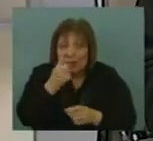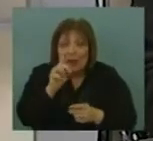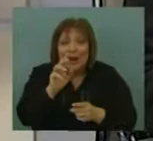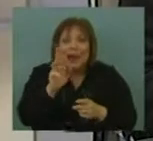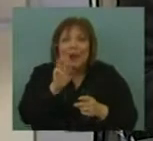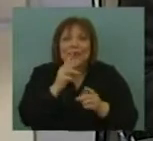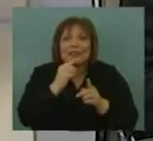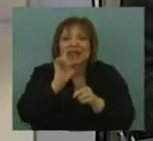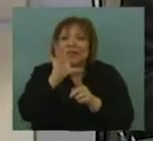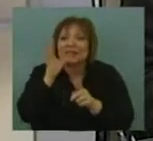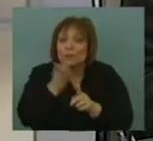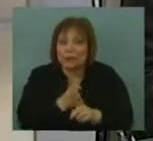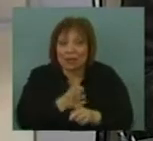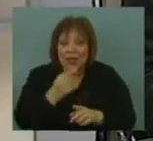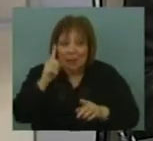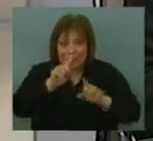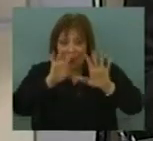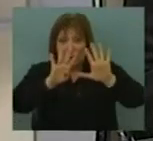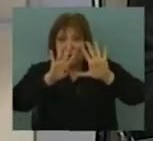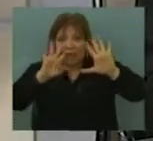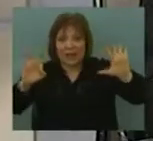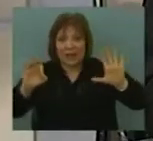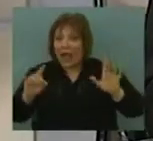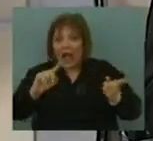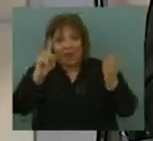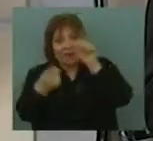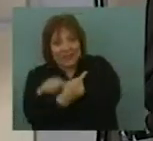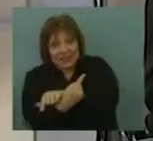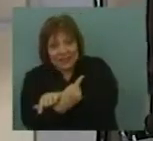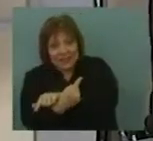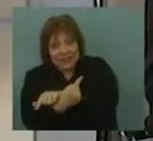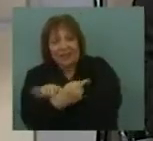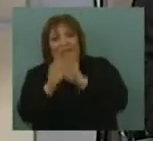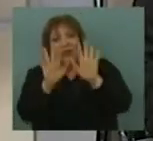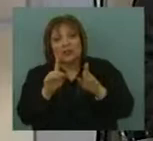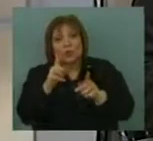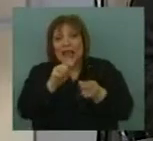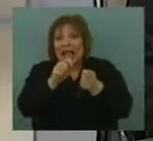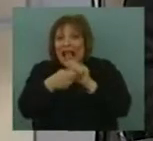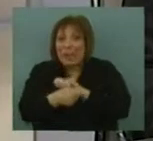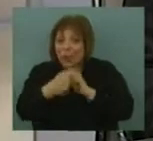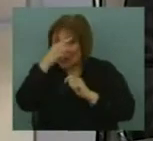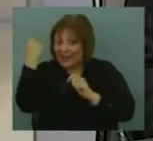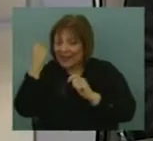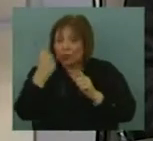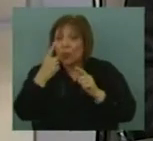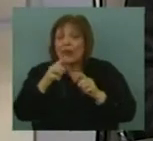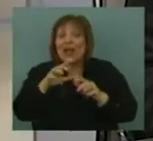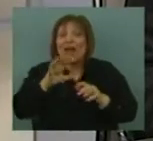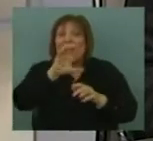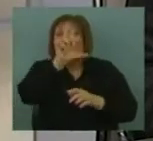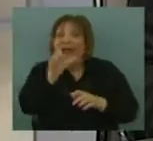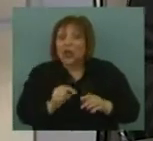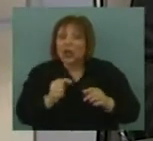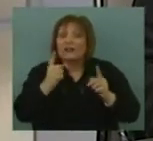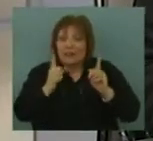15%. En la década del 90 era exactamente al revés. Entonces, digamos, tenemos un cambio de contexto internacional y una región que también nos